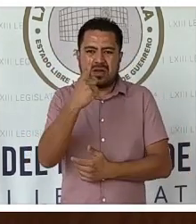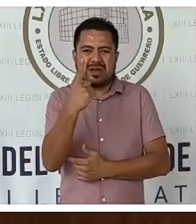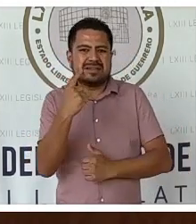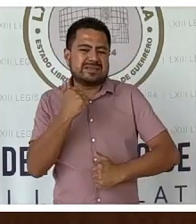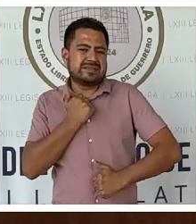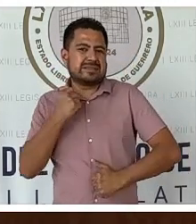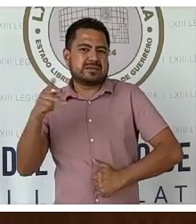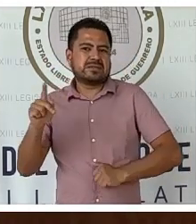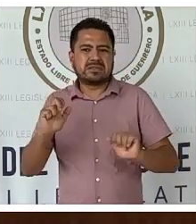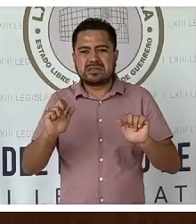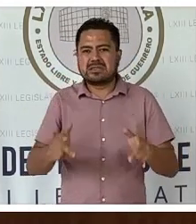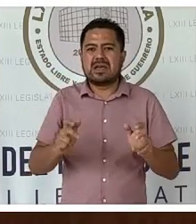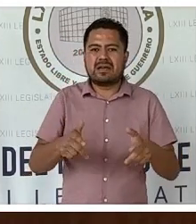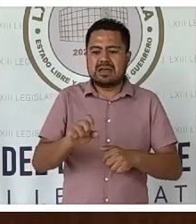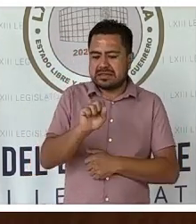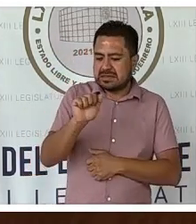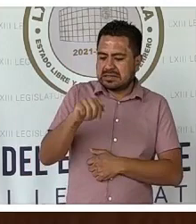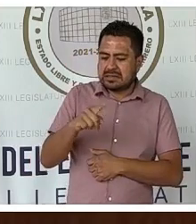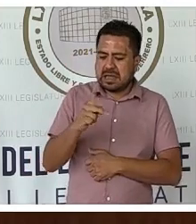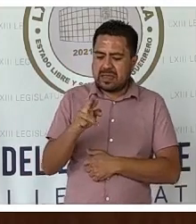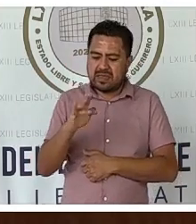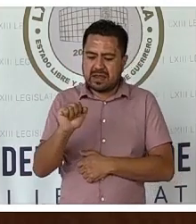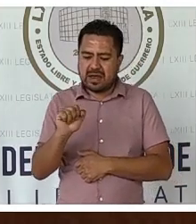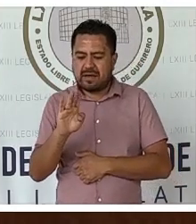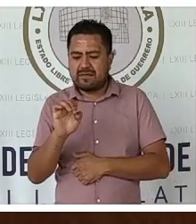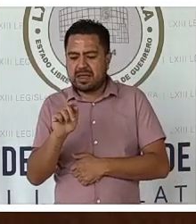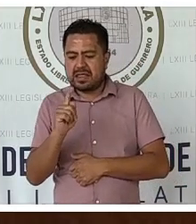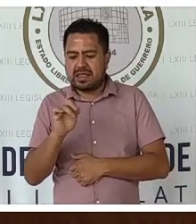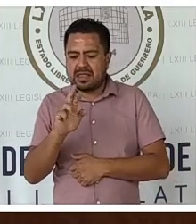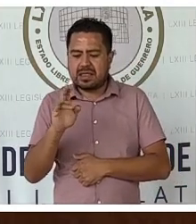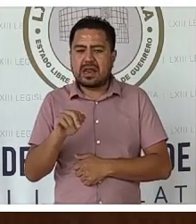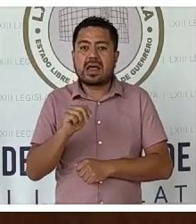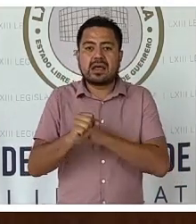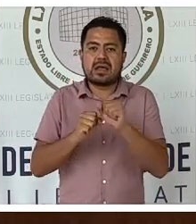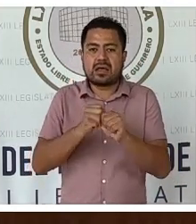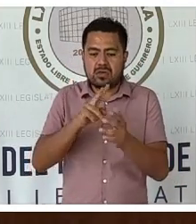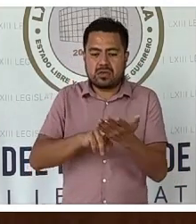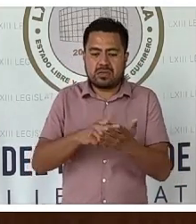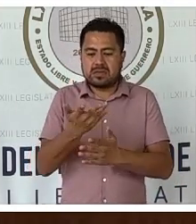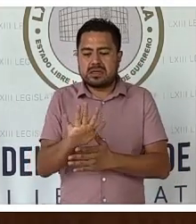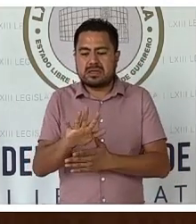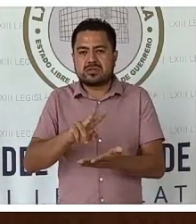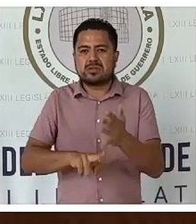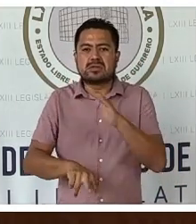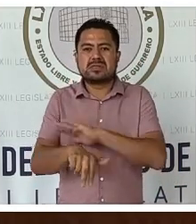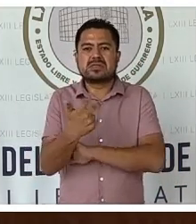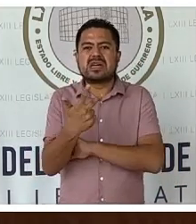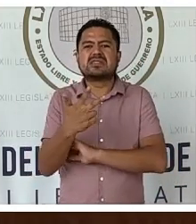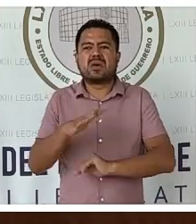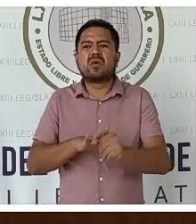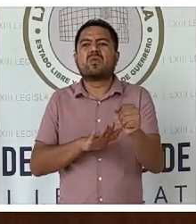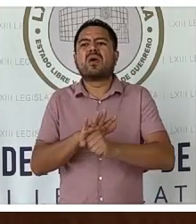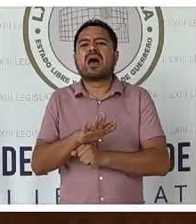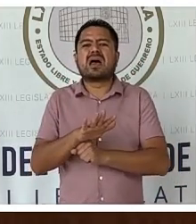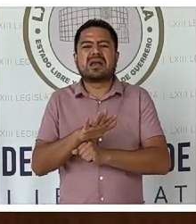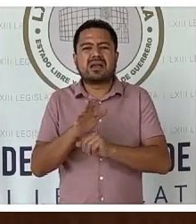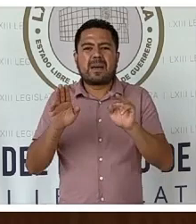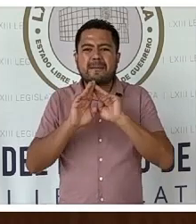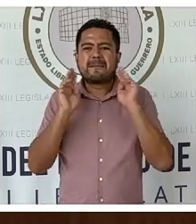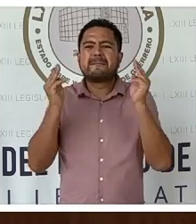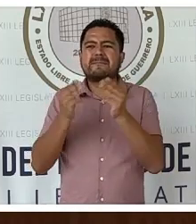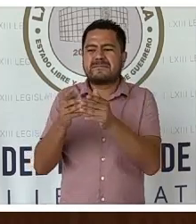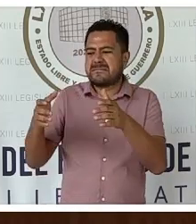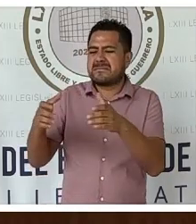2006 a Sandra Ávila Beltrán, en 2010 y 2013 a los delincuentes